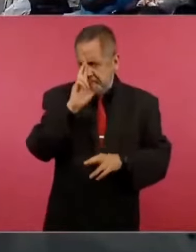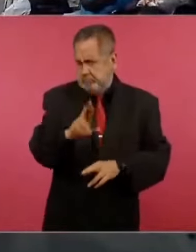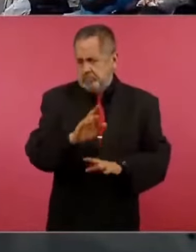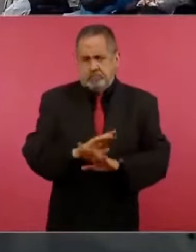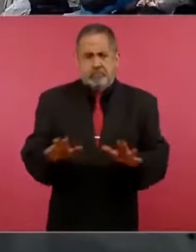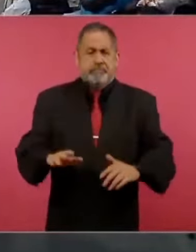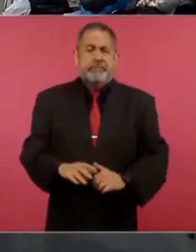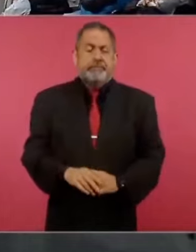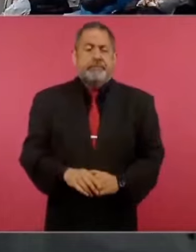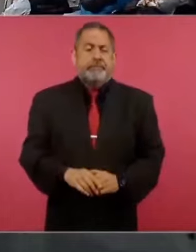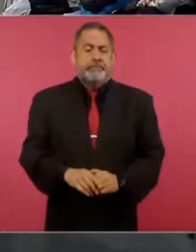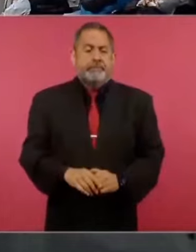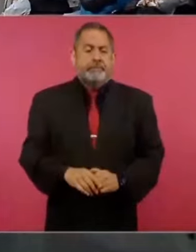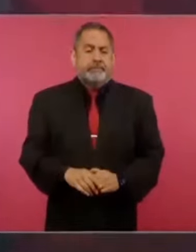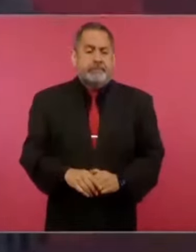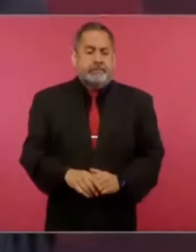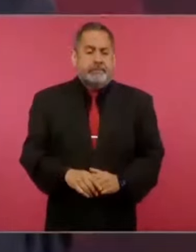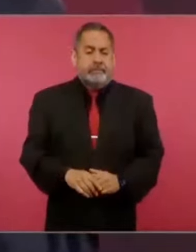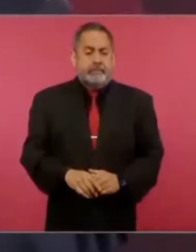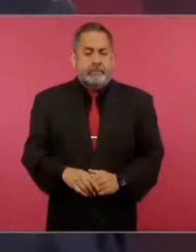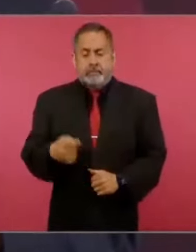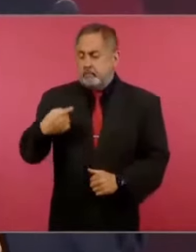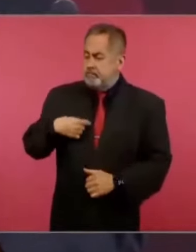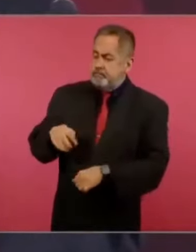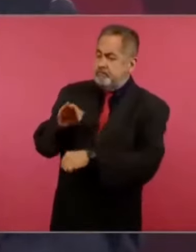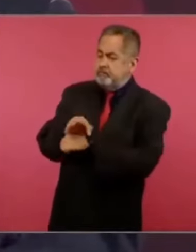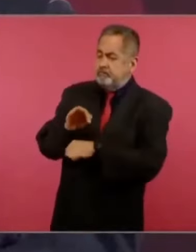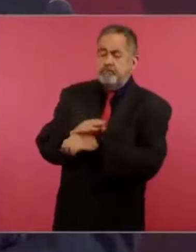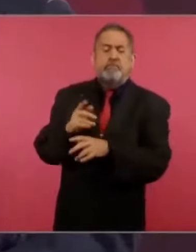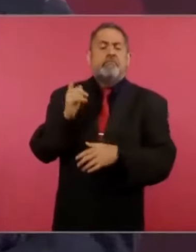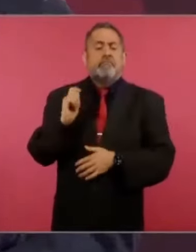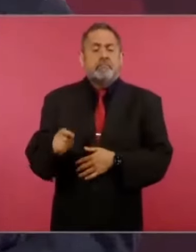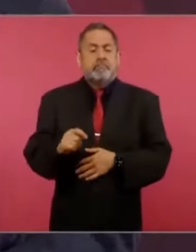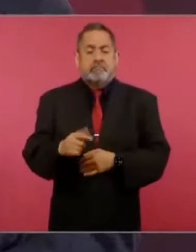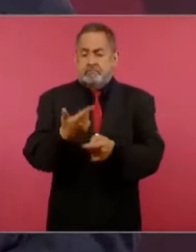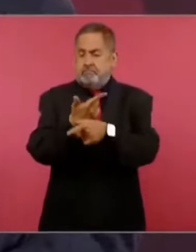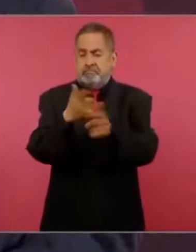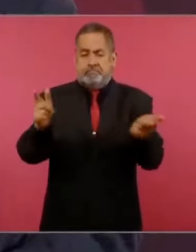Somos defensores de la libertad de creencia